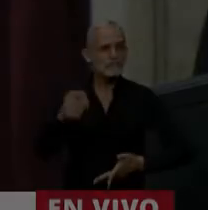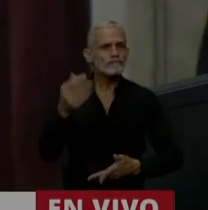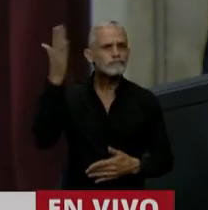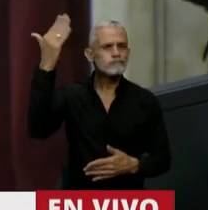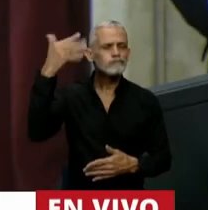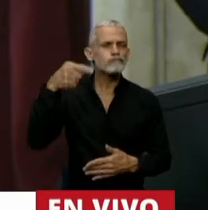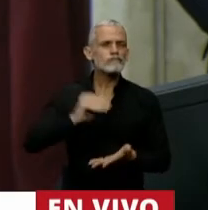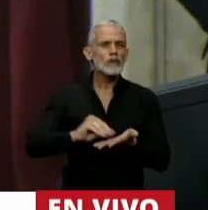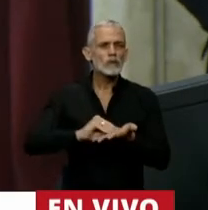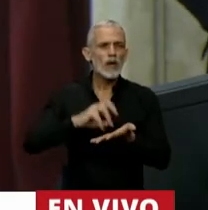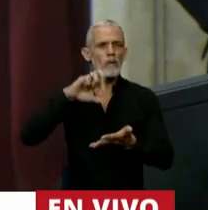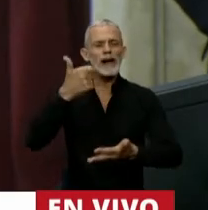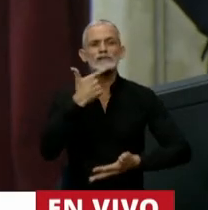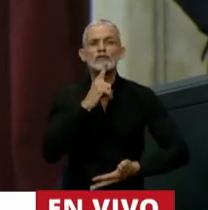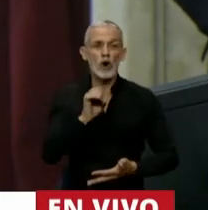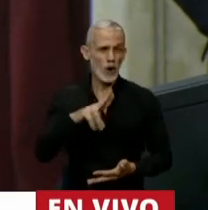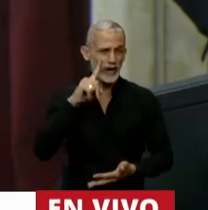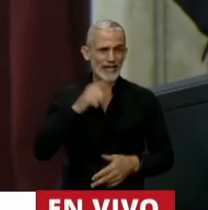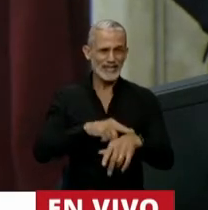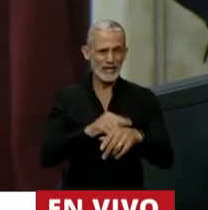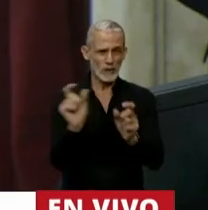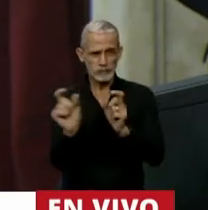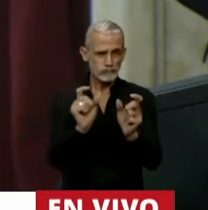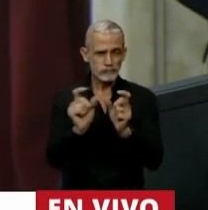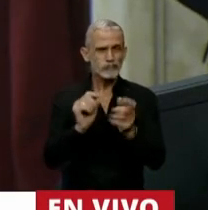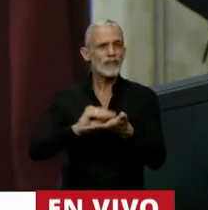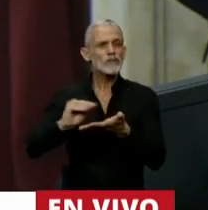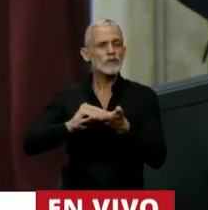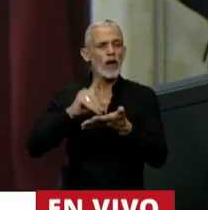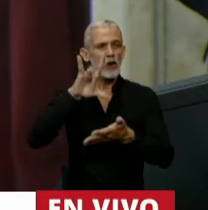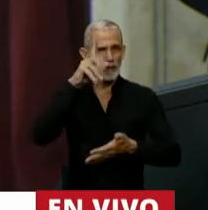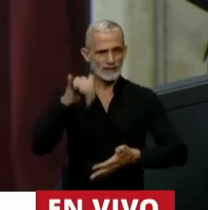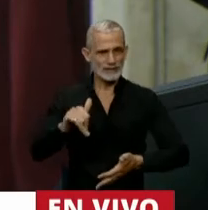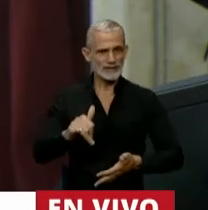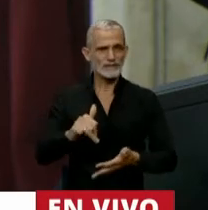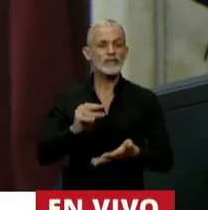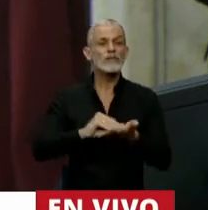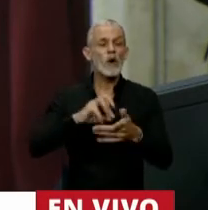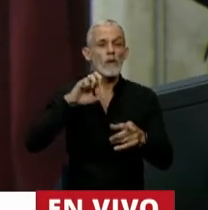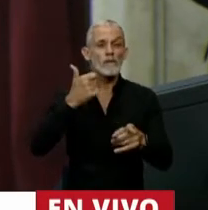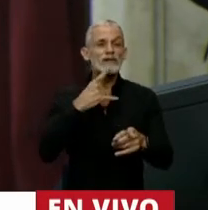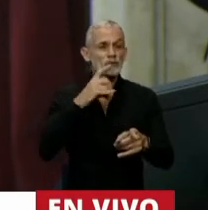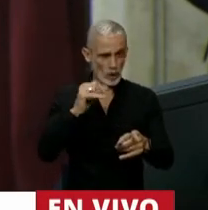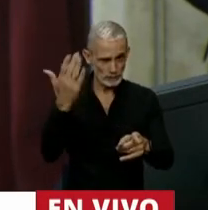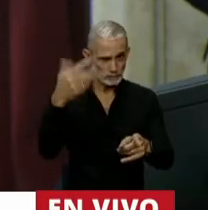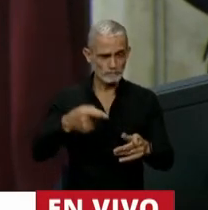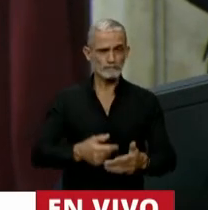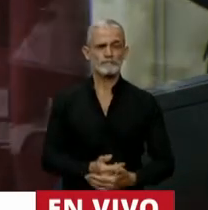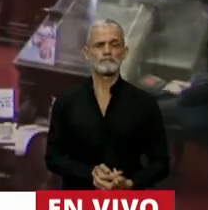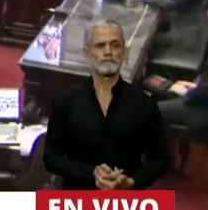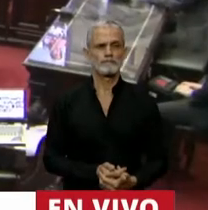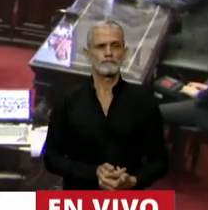La palabra el diputado Pastori que comparte el tiempo con el diputado Juan Manuel López. Diputado Pastori, en uso de la palabra.